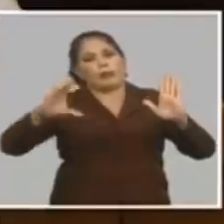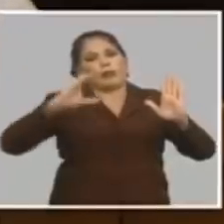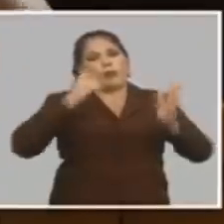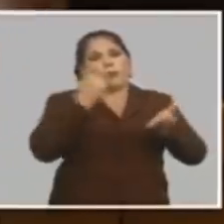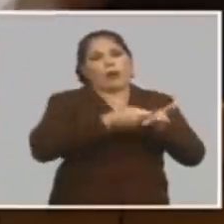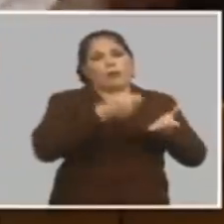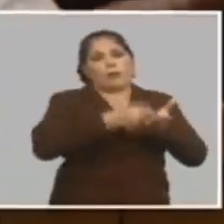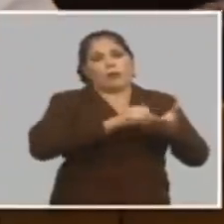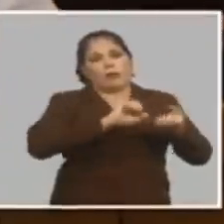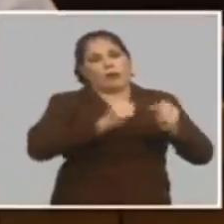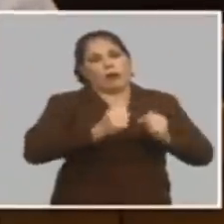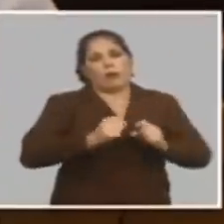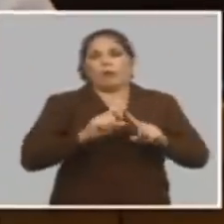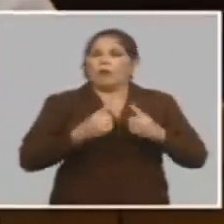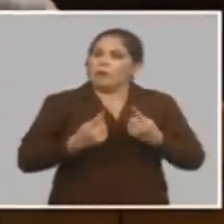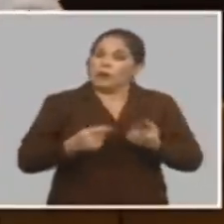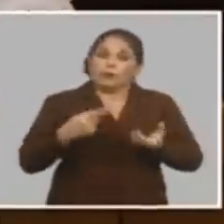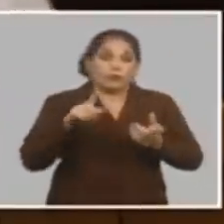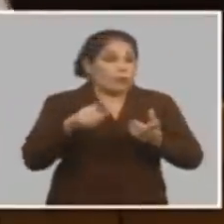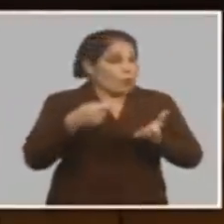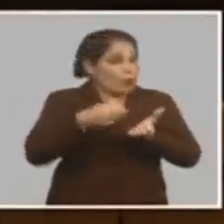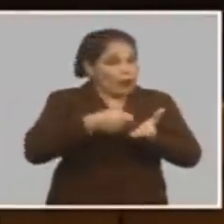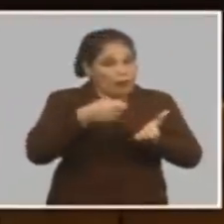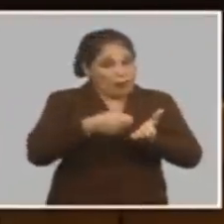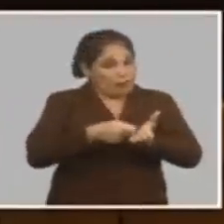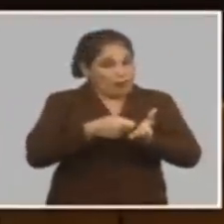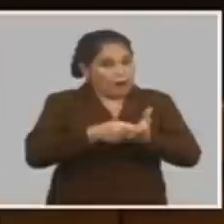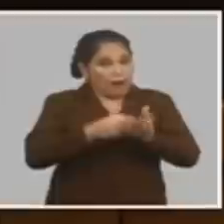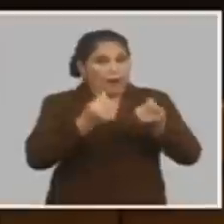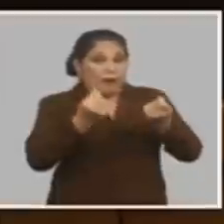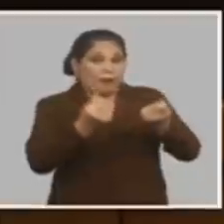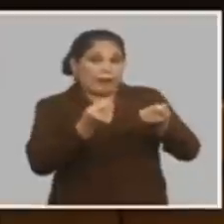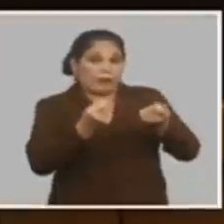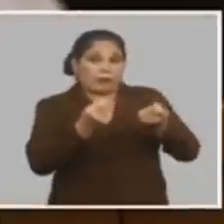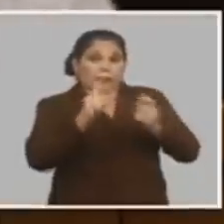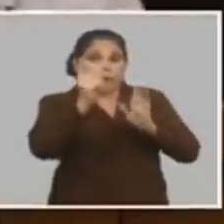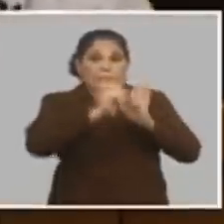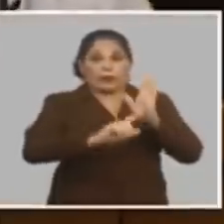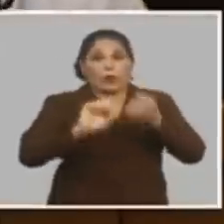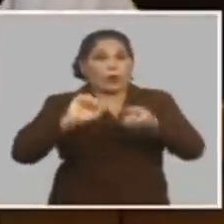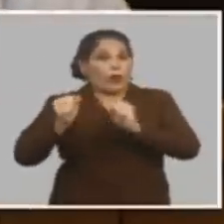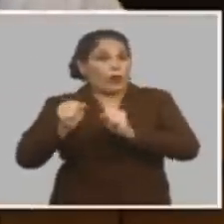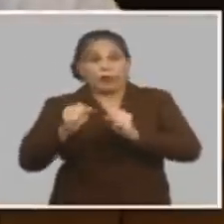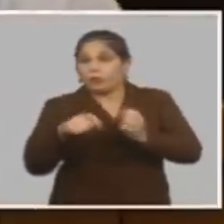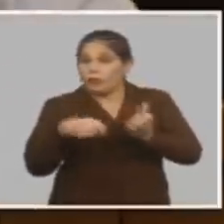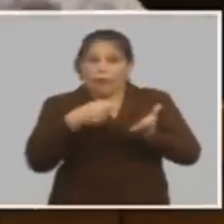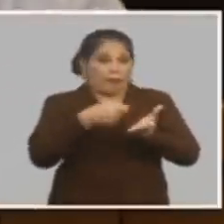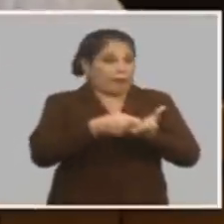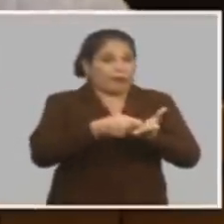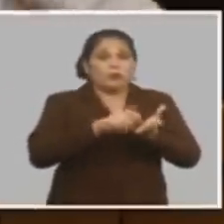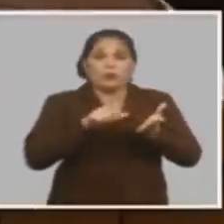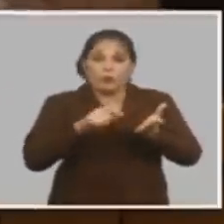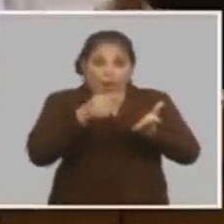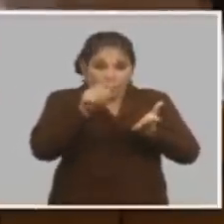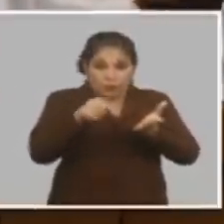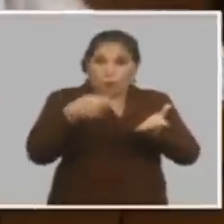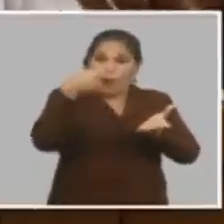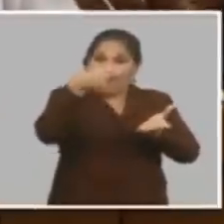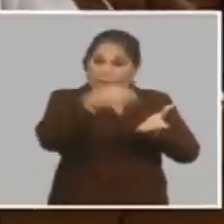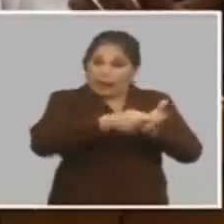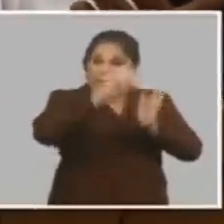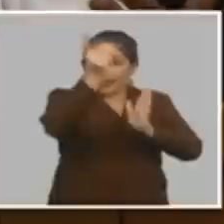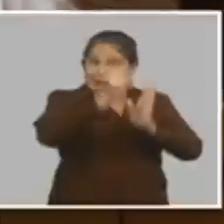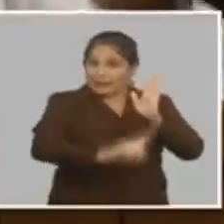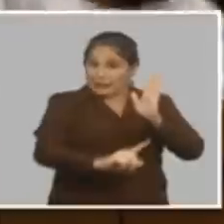compra por el ahorro pero es que él no va a pagar la nueva tarifa de la electricidad con el ahorro él va a pagar la nueva